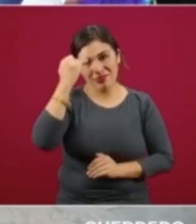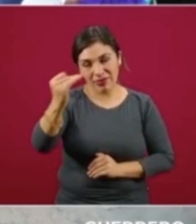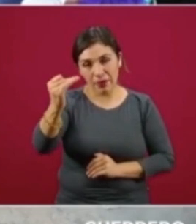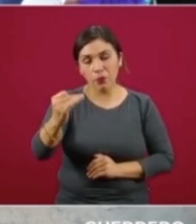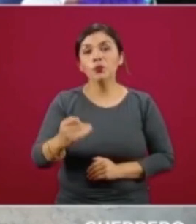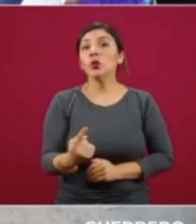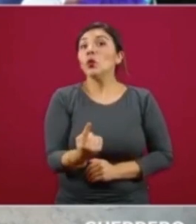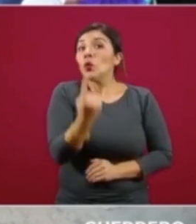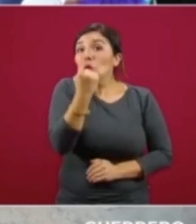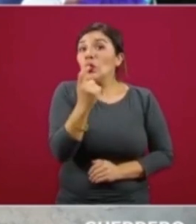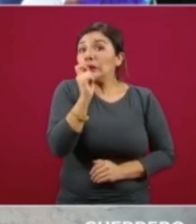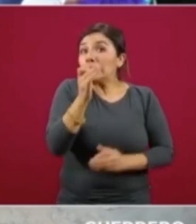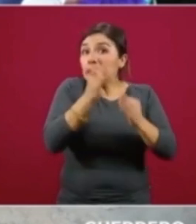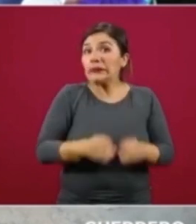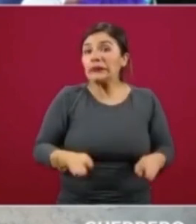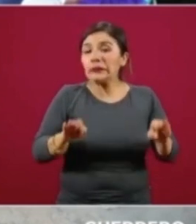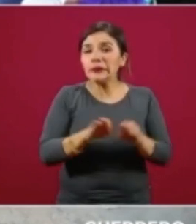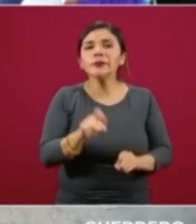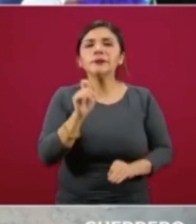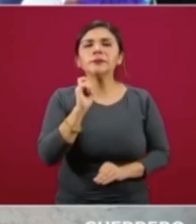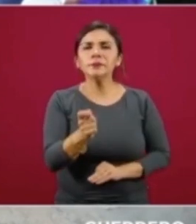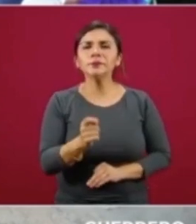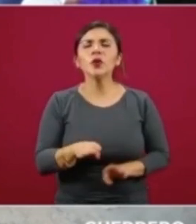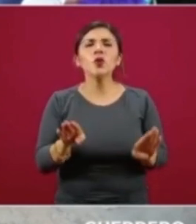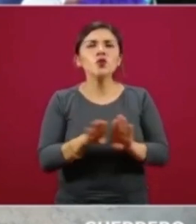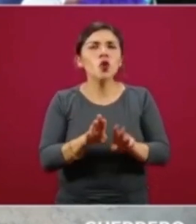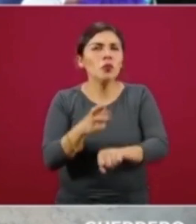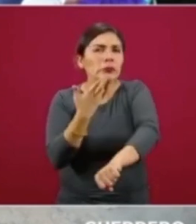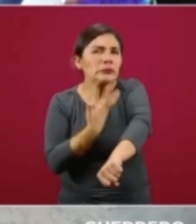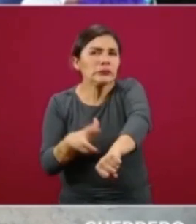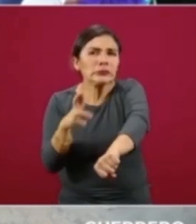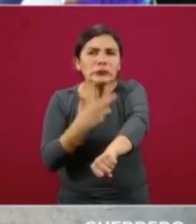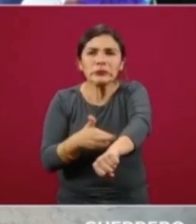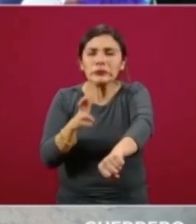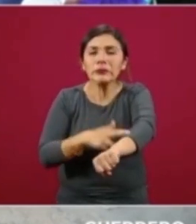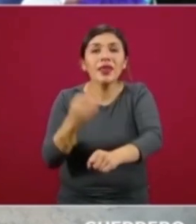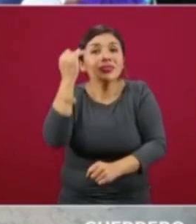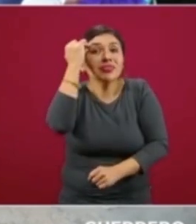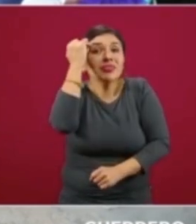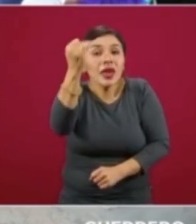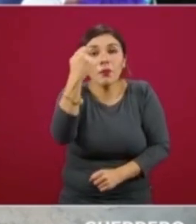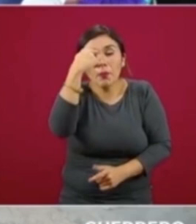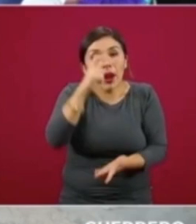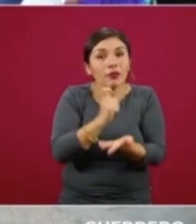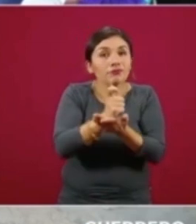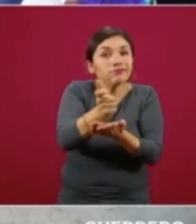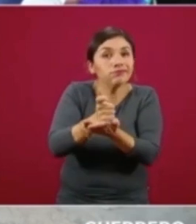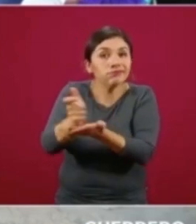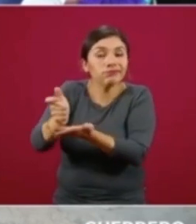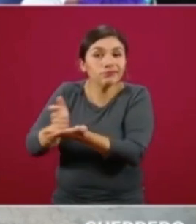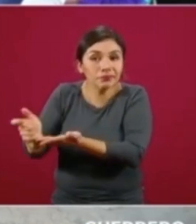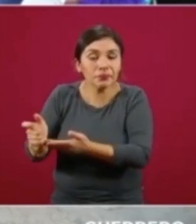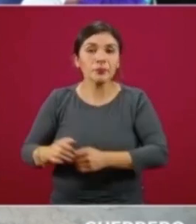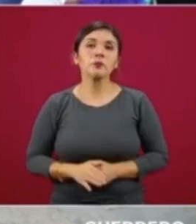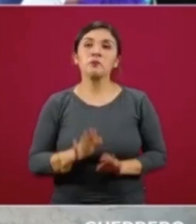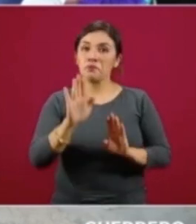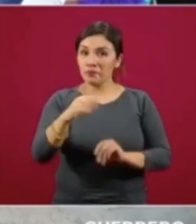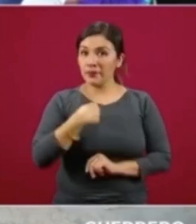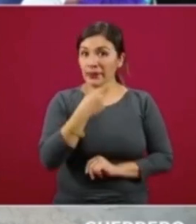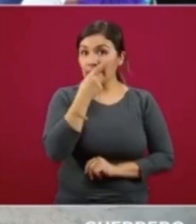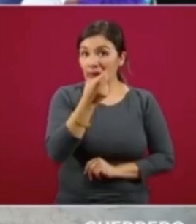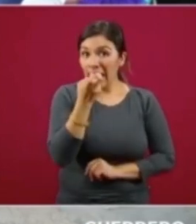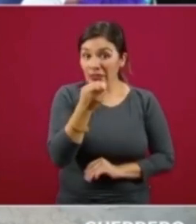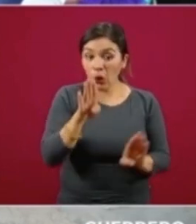Uno de estos retos fundamentales fue ajustar el tiempo de entrega. Comentarles que este